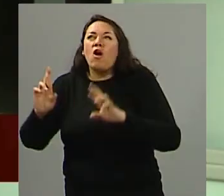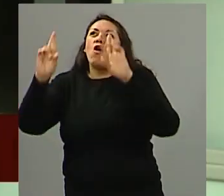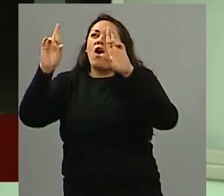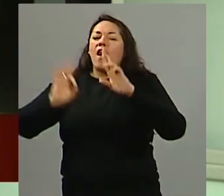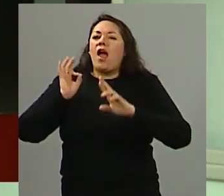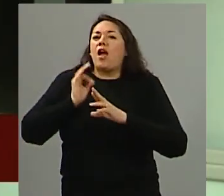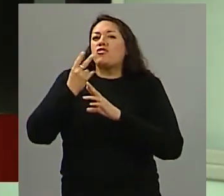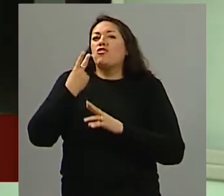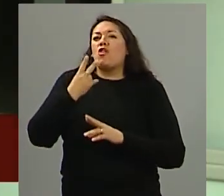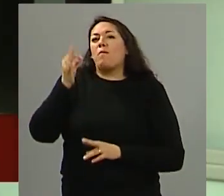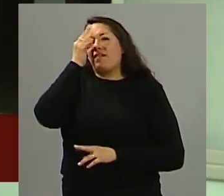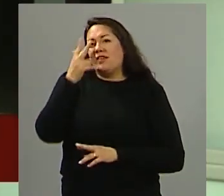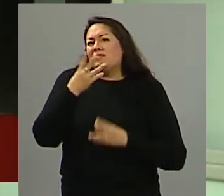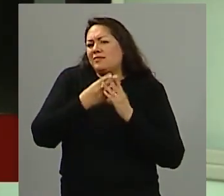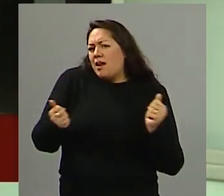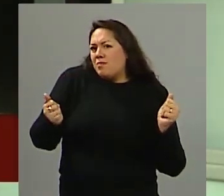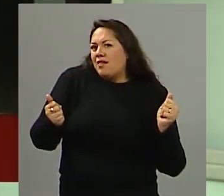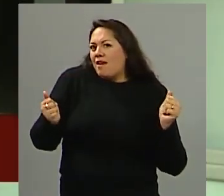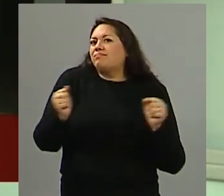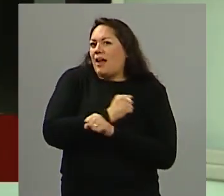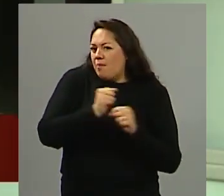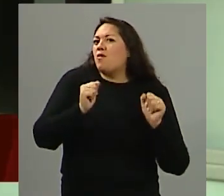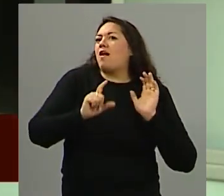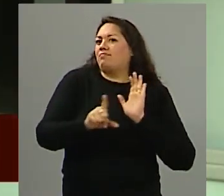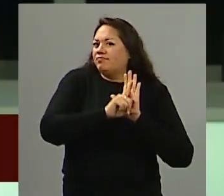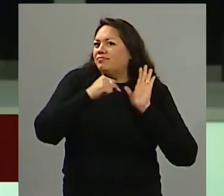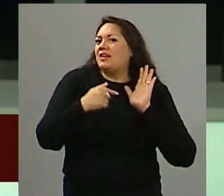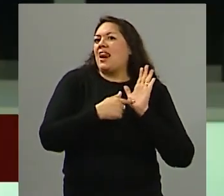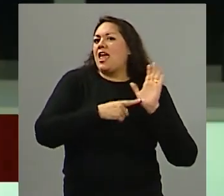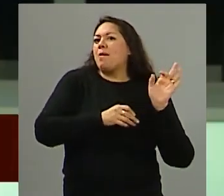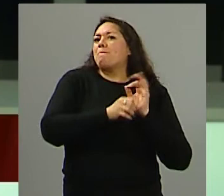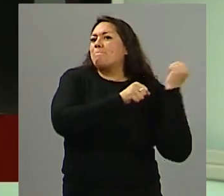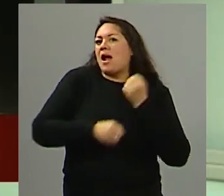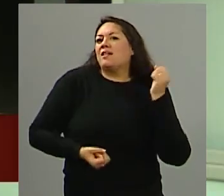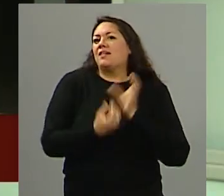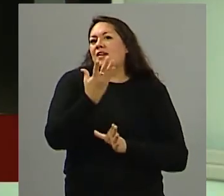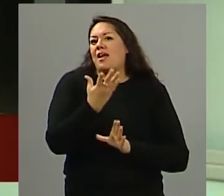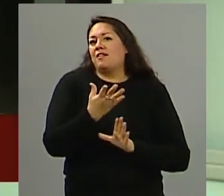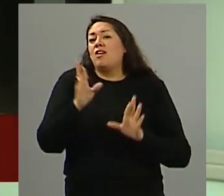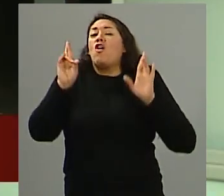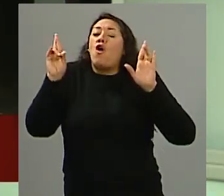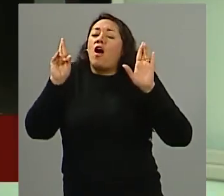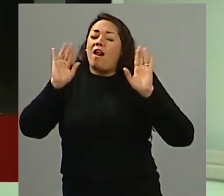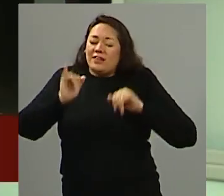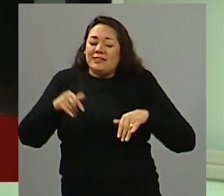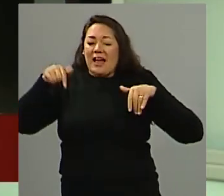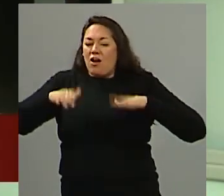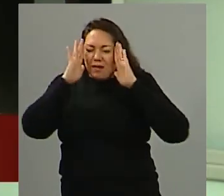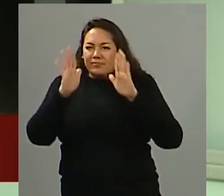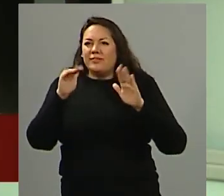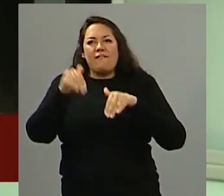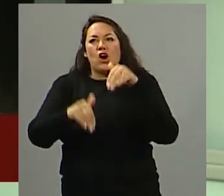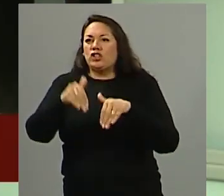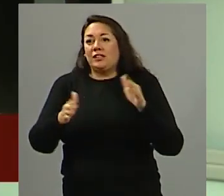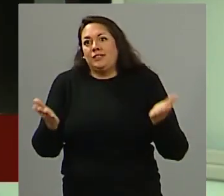noticia con un año electoral es medio complicado pensar ojalá que sí pero digo los intereses por ahí están centrados en otras cosas a esta altura del año